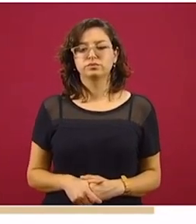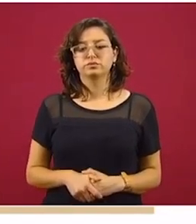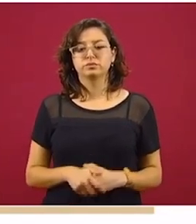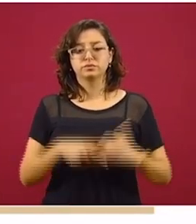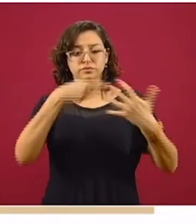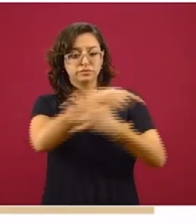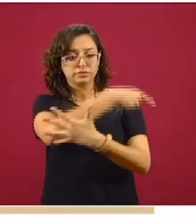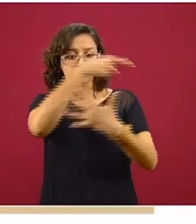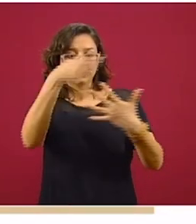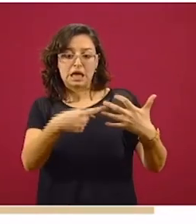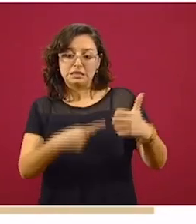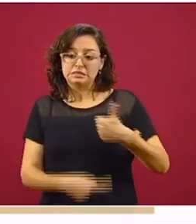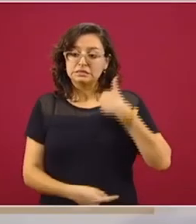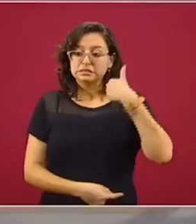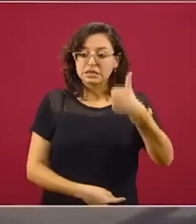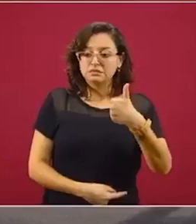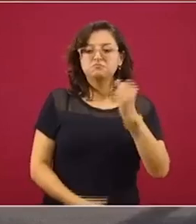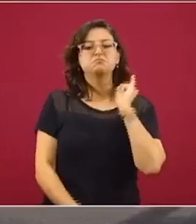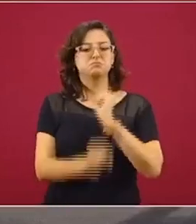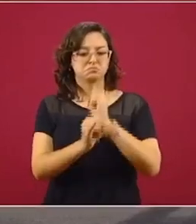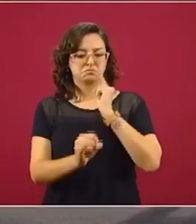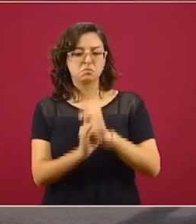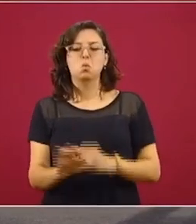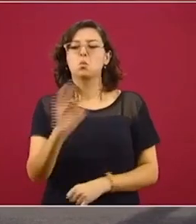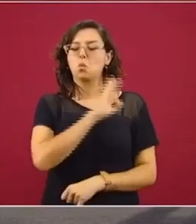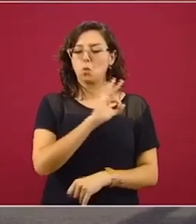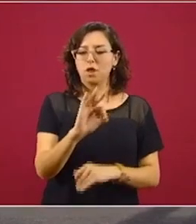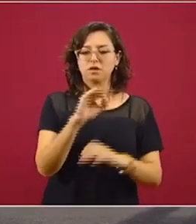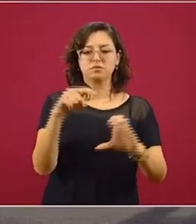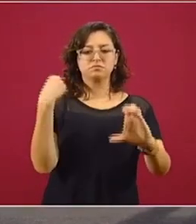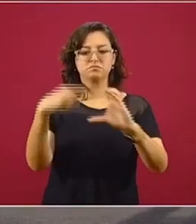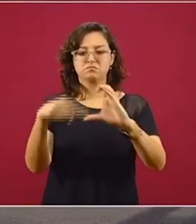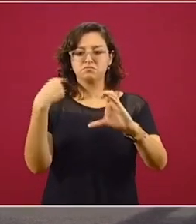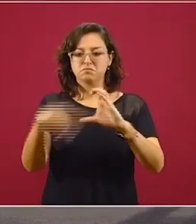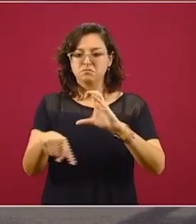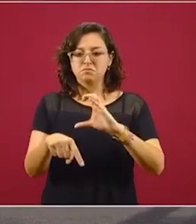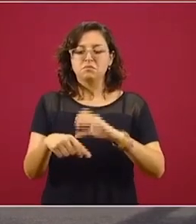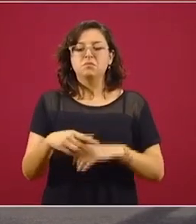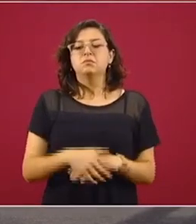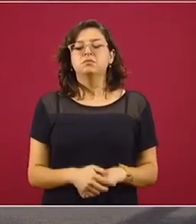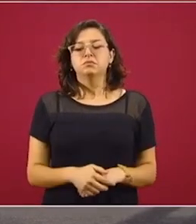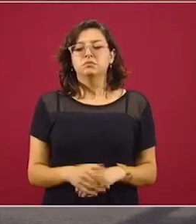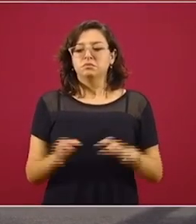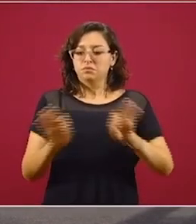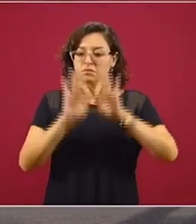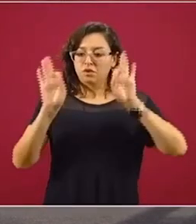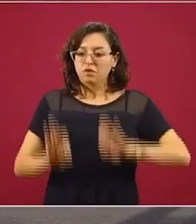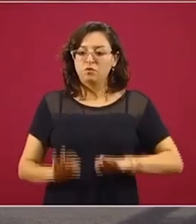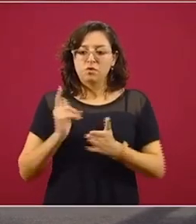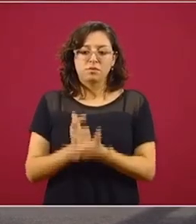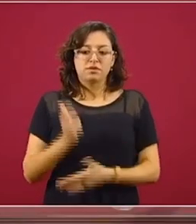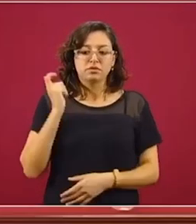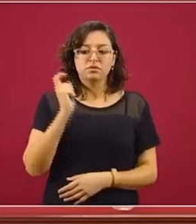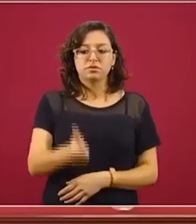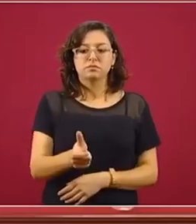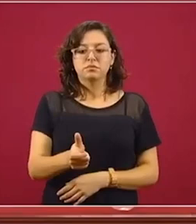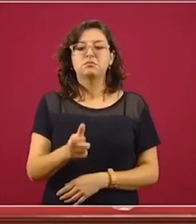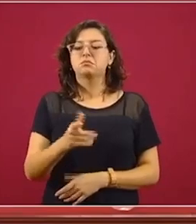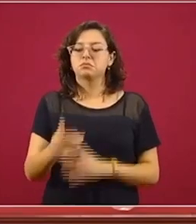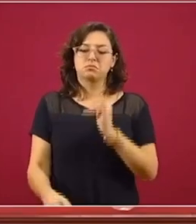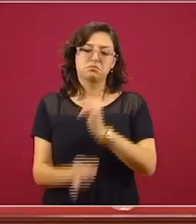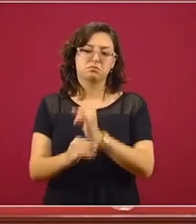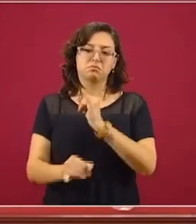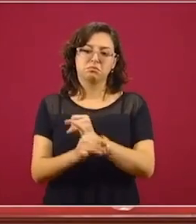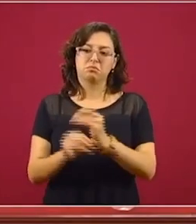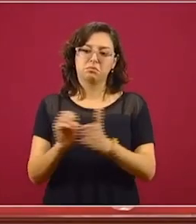pueden hacerse por esta vía, solamente a través del correo. En el correo reciben el formato de pago y se paga a